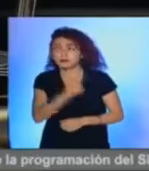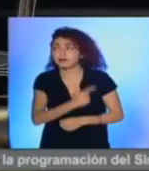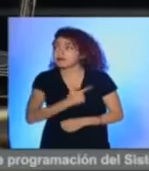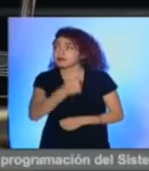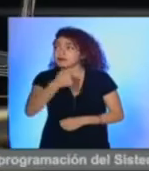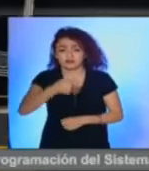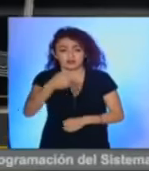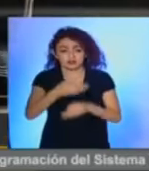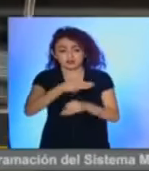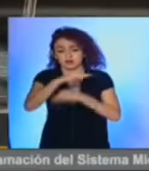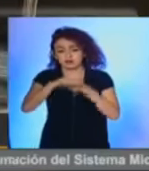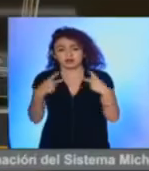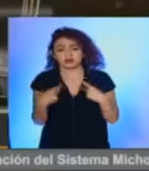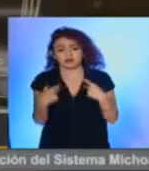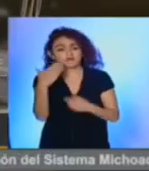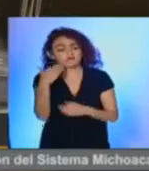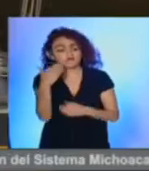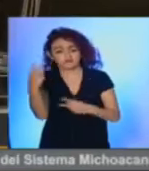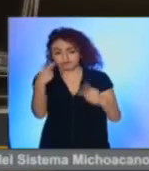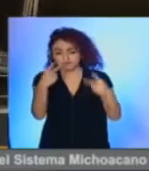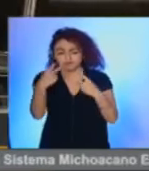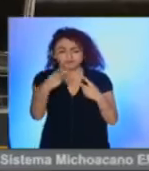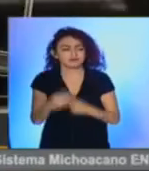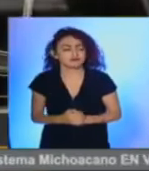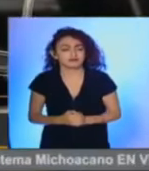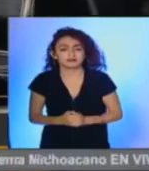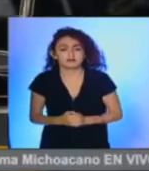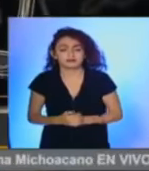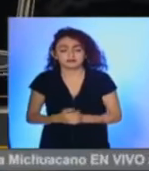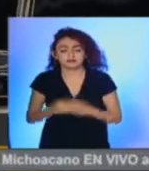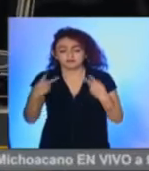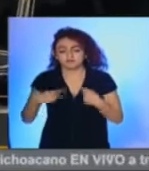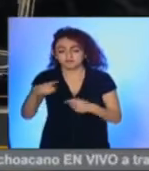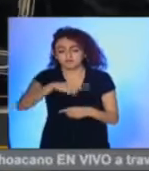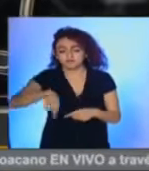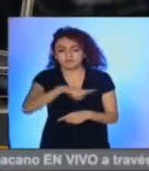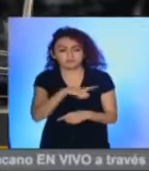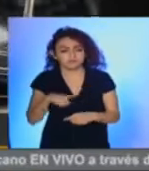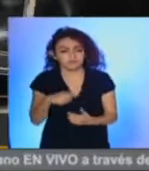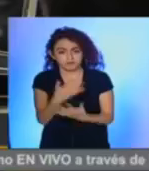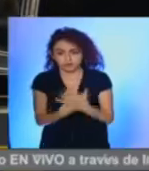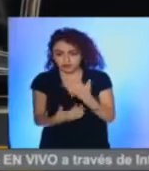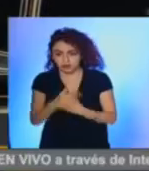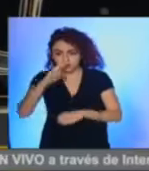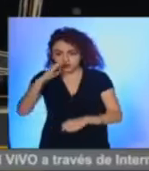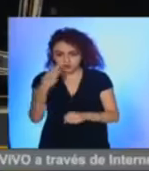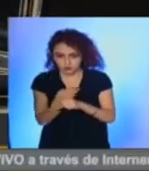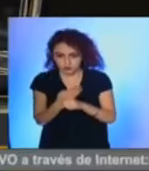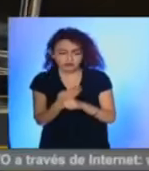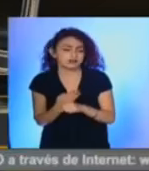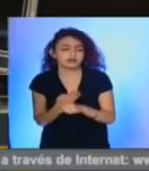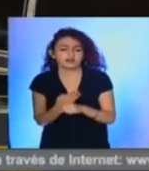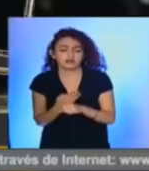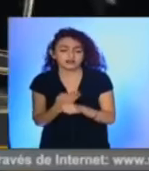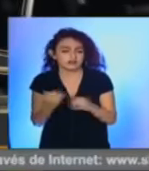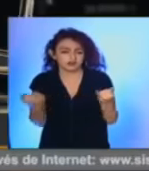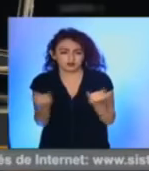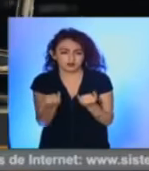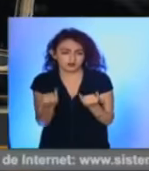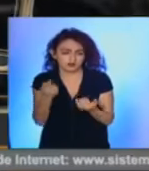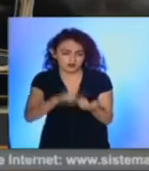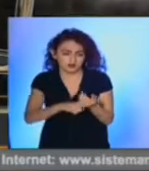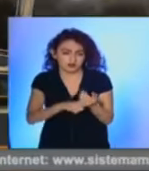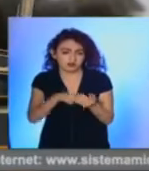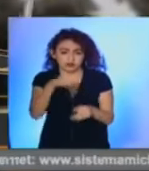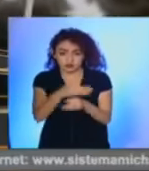saludo con mucho gusto al amable auditorio la ciudadanía debemos actuar con responsabilidad derivado de la